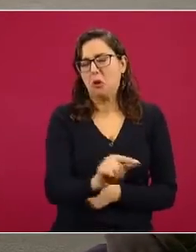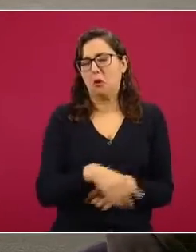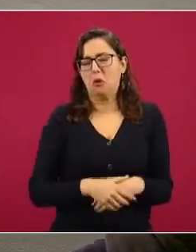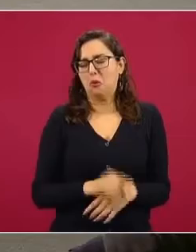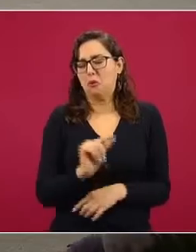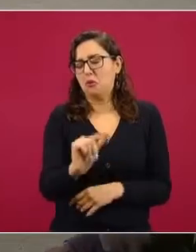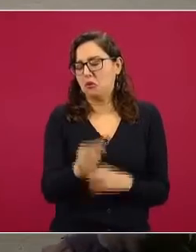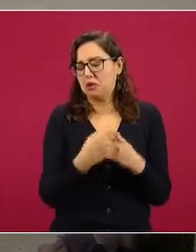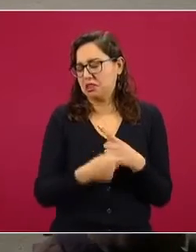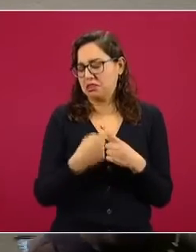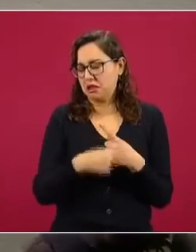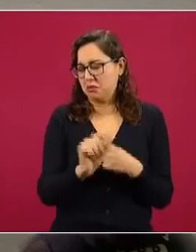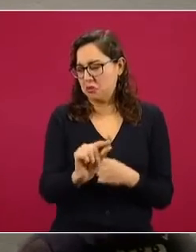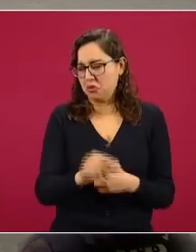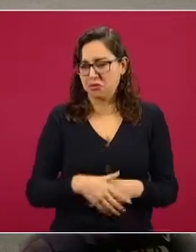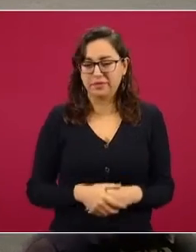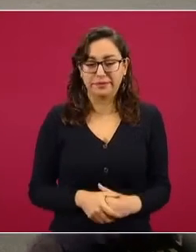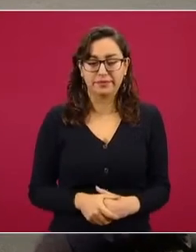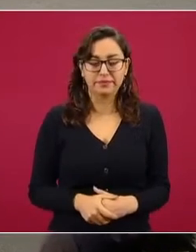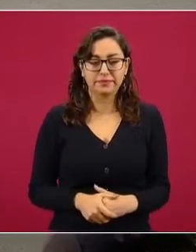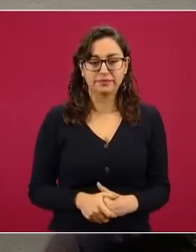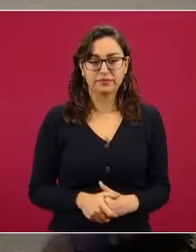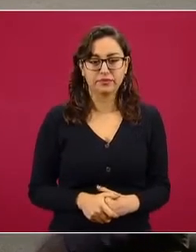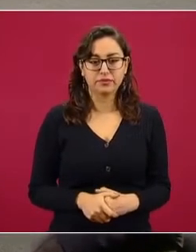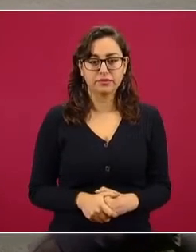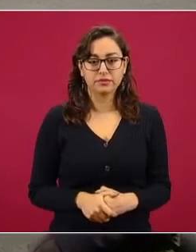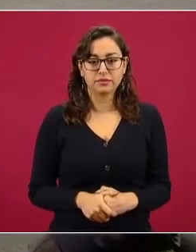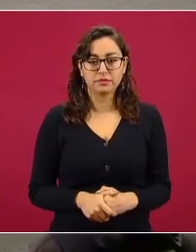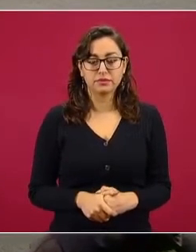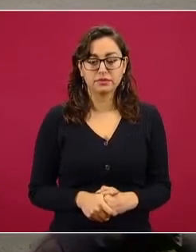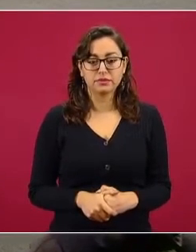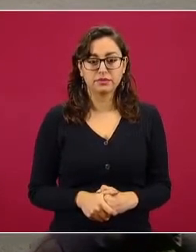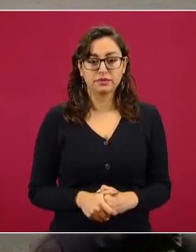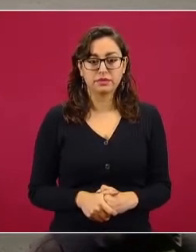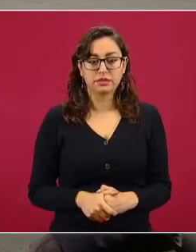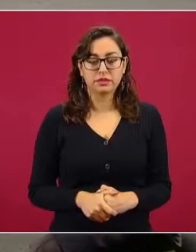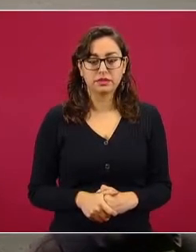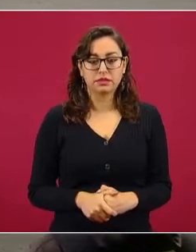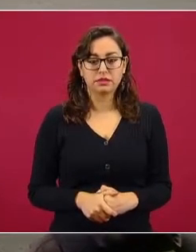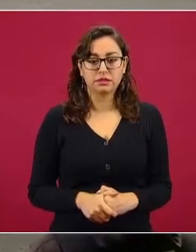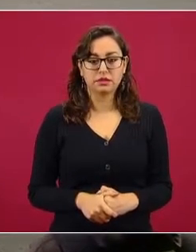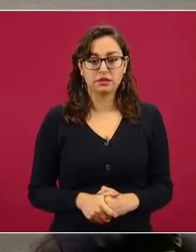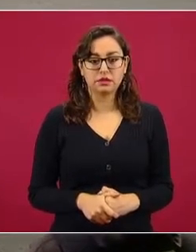síguele puros lugares comunes